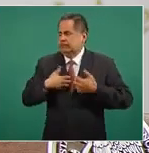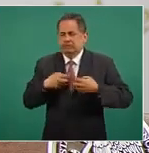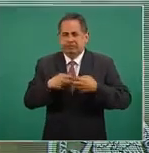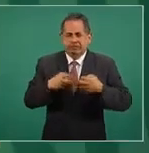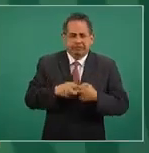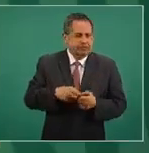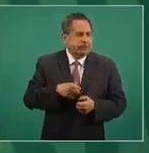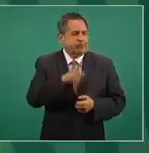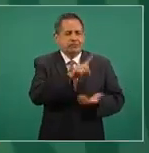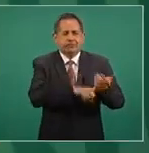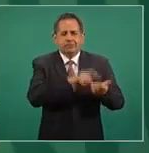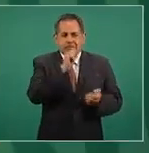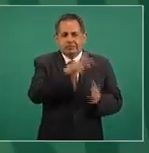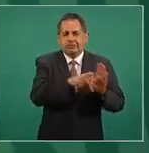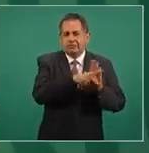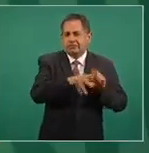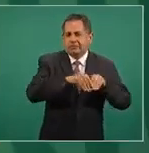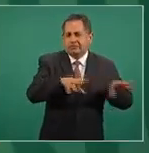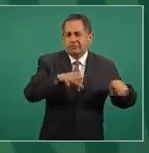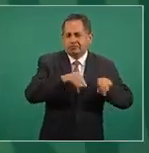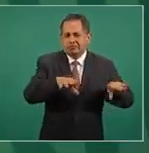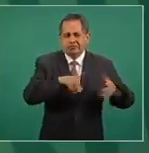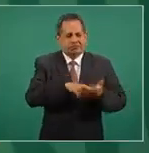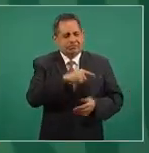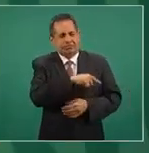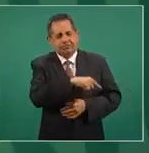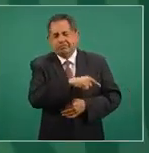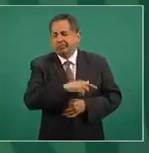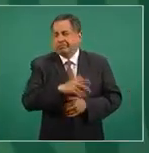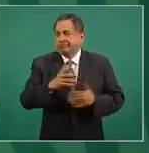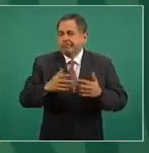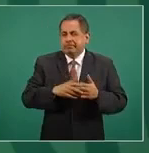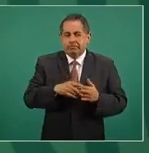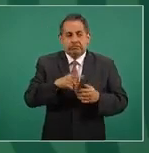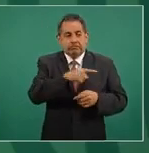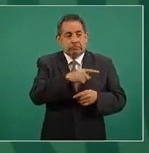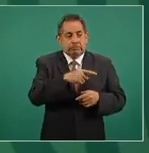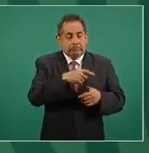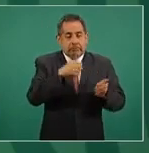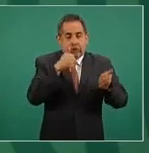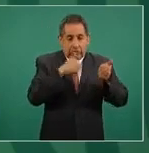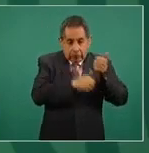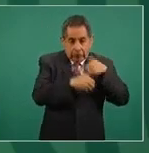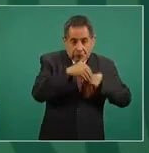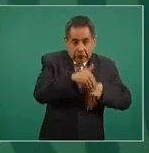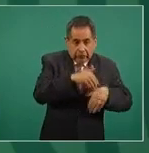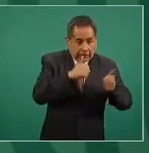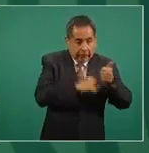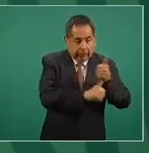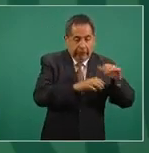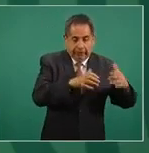al servicio de la mafia del poder